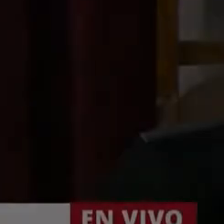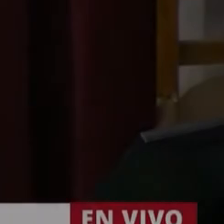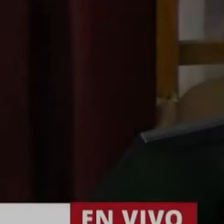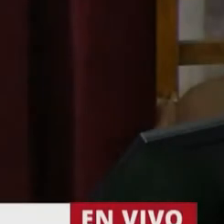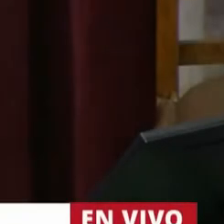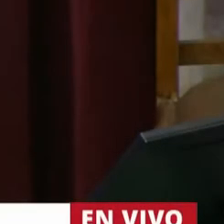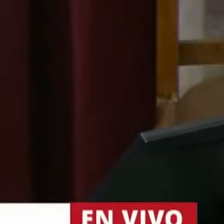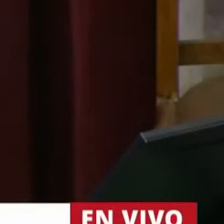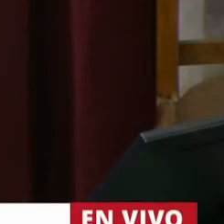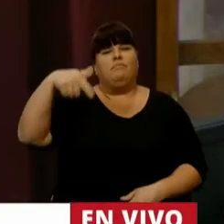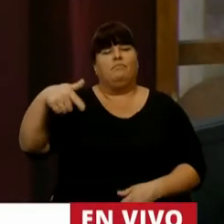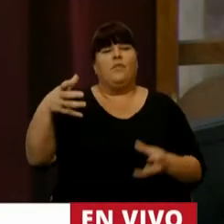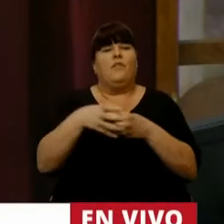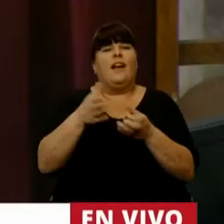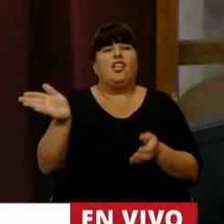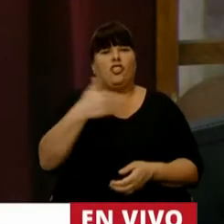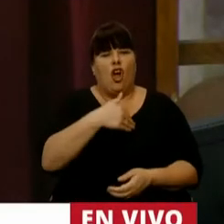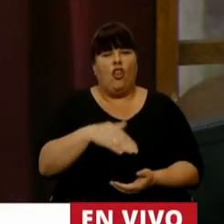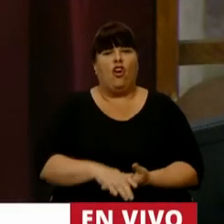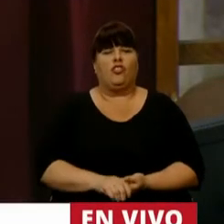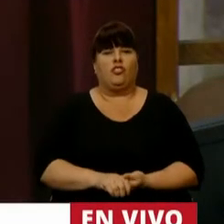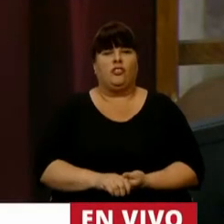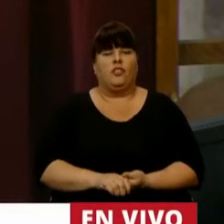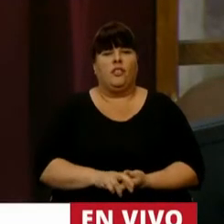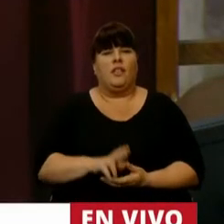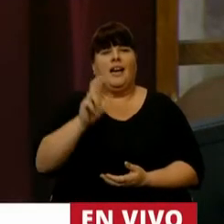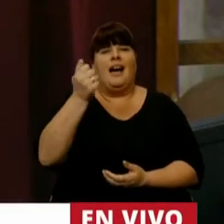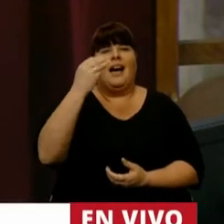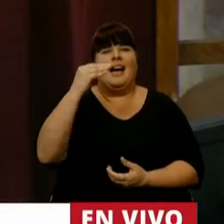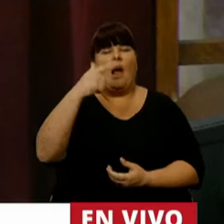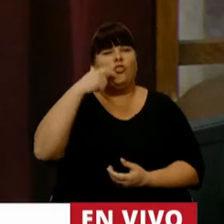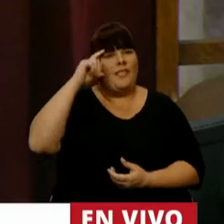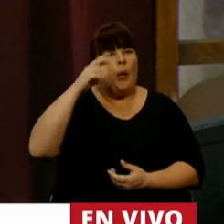Tiene la palabra por el frente de todos Rauschenberger, Ariel.